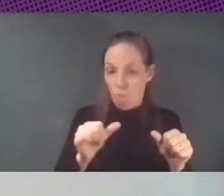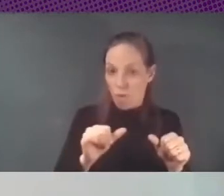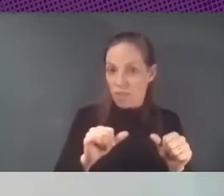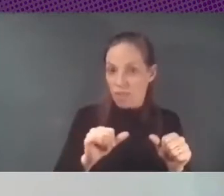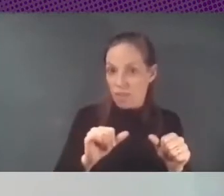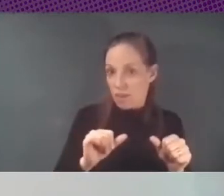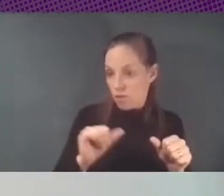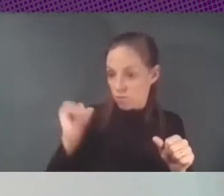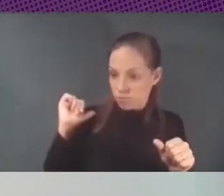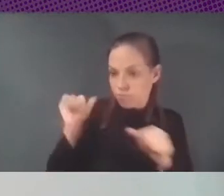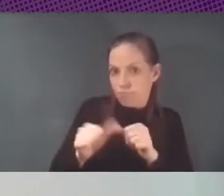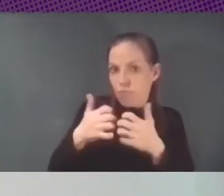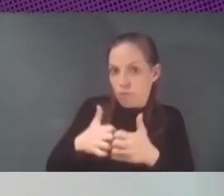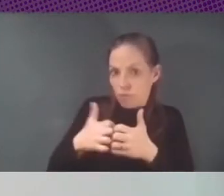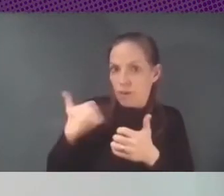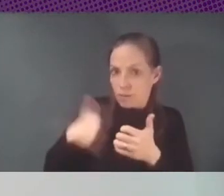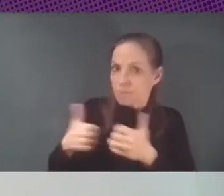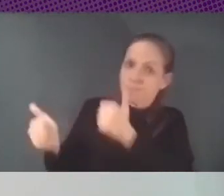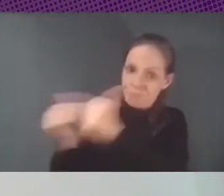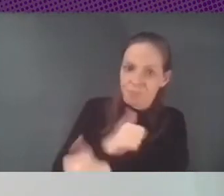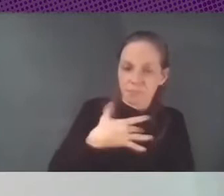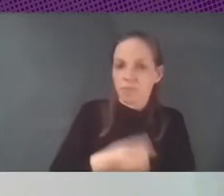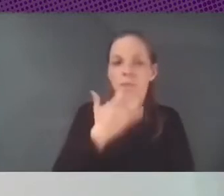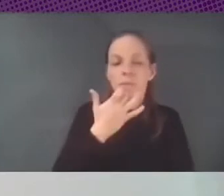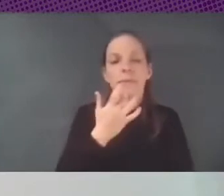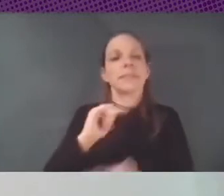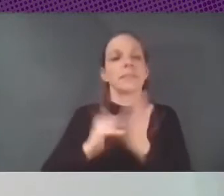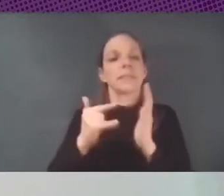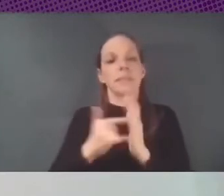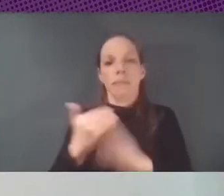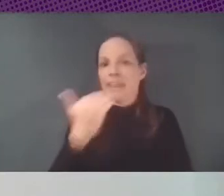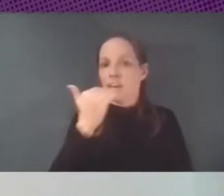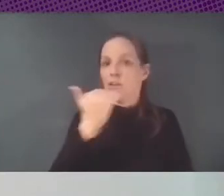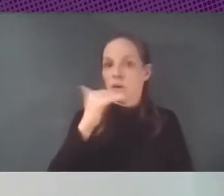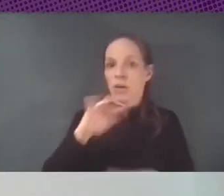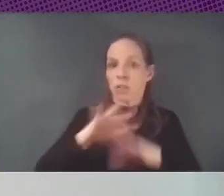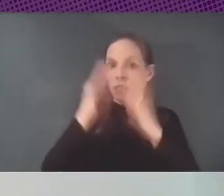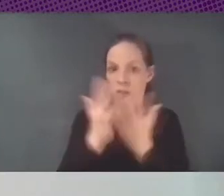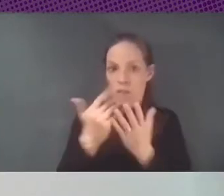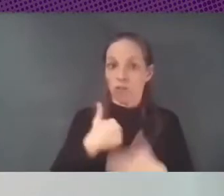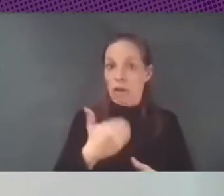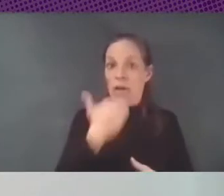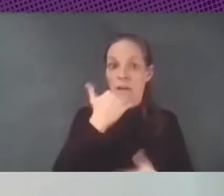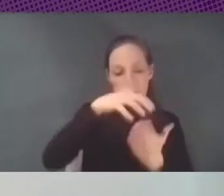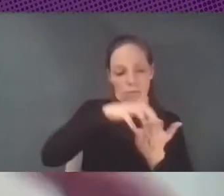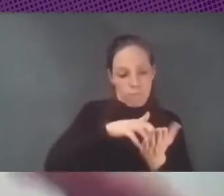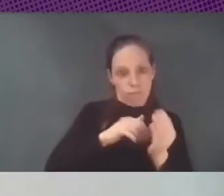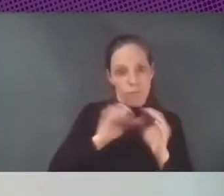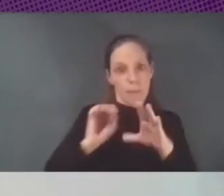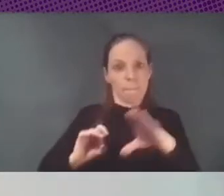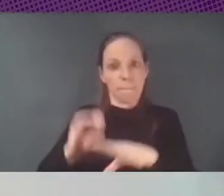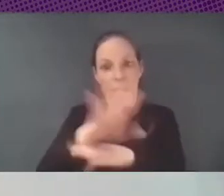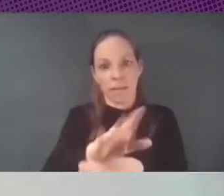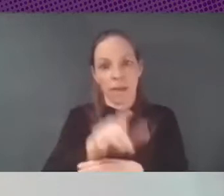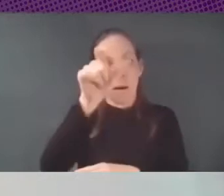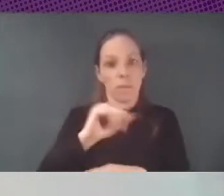federados que están funcionando en la realidad igual que el sistema de correos internacional tú mandas una carta y el cartero la mira de abajo para arriba y acaba